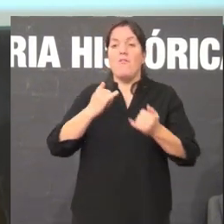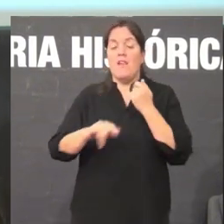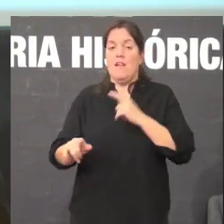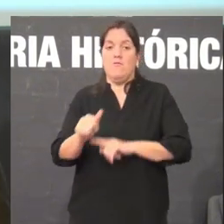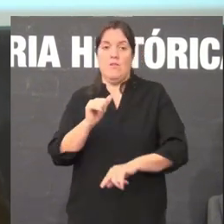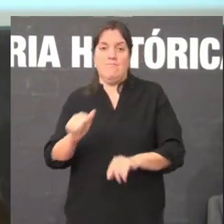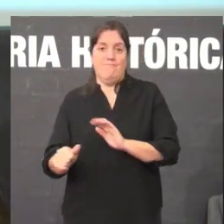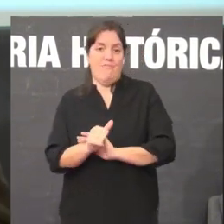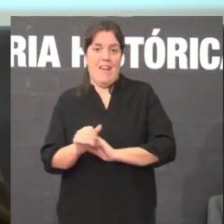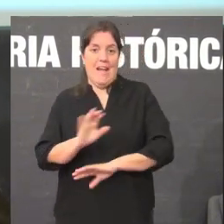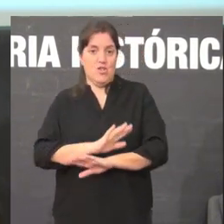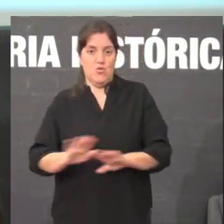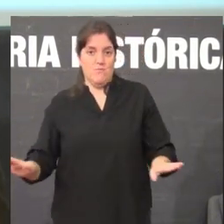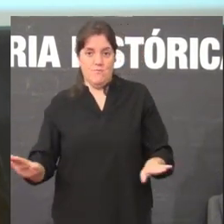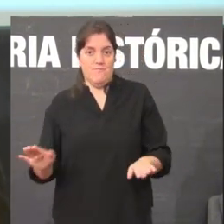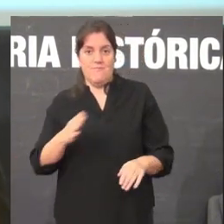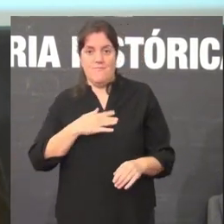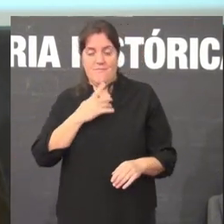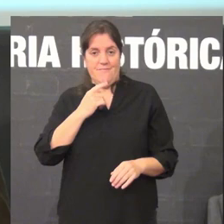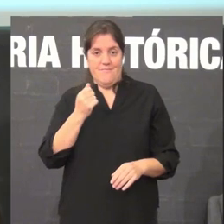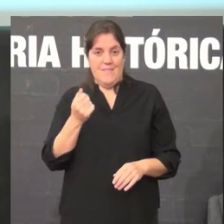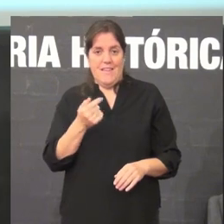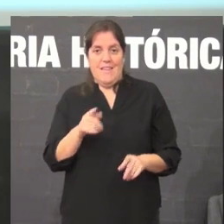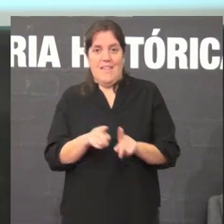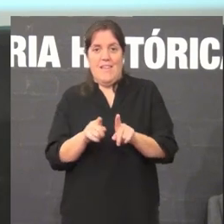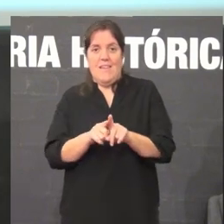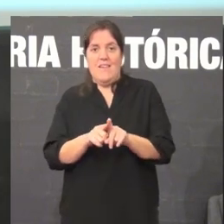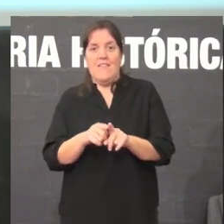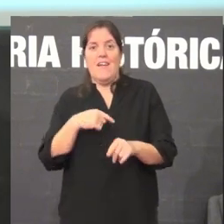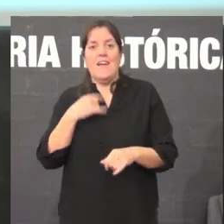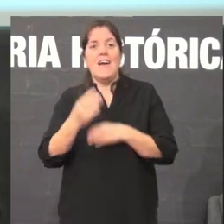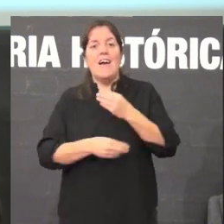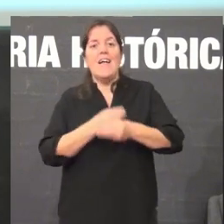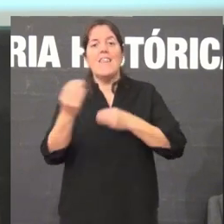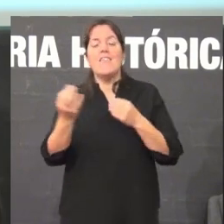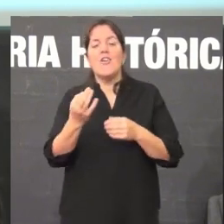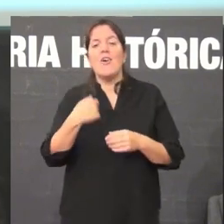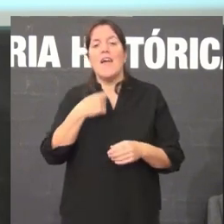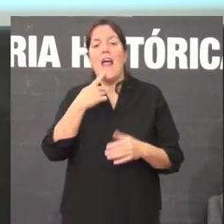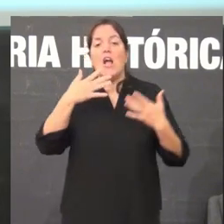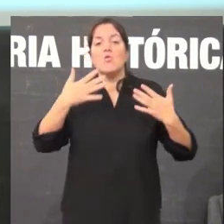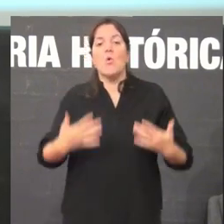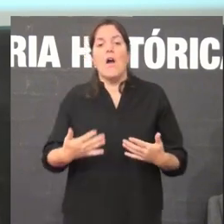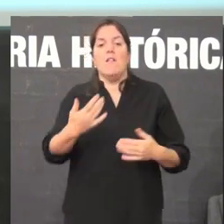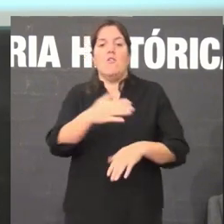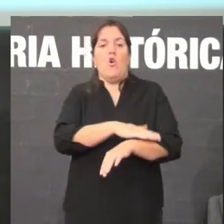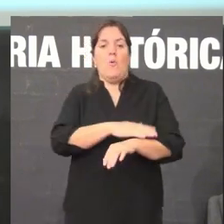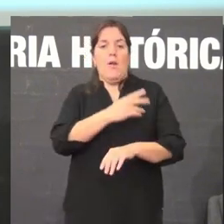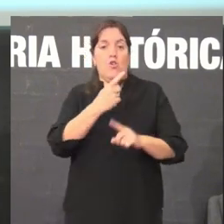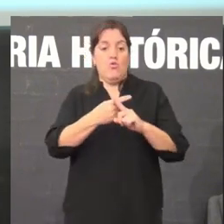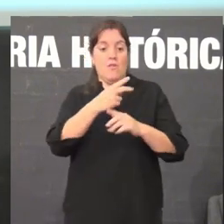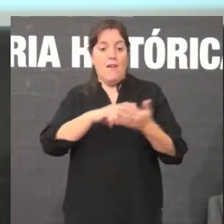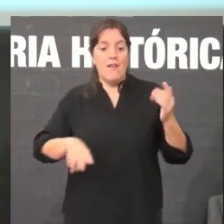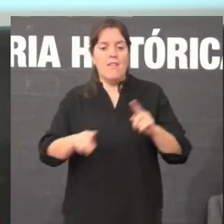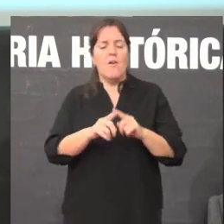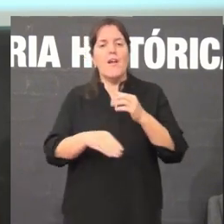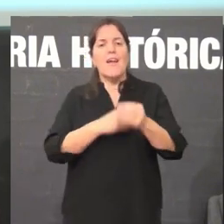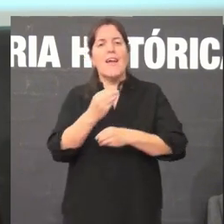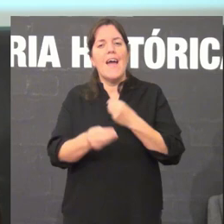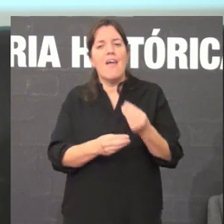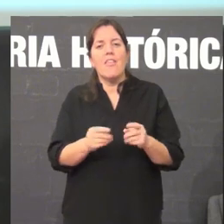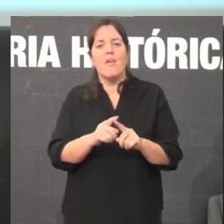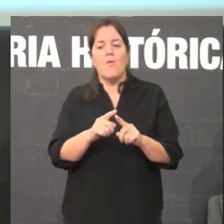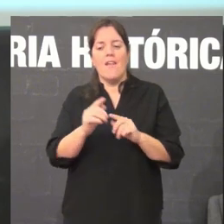non o que están facendo efectivamente é o goberno actual da xunta desmontar os escasos